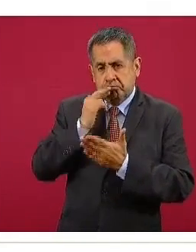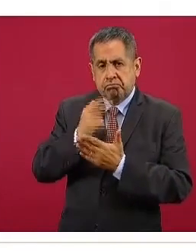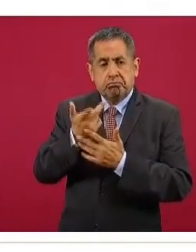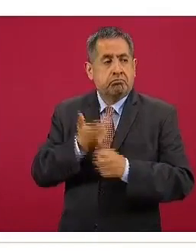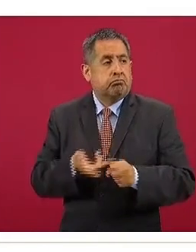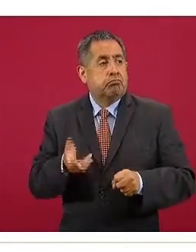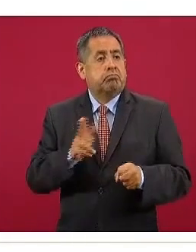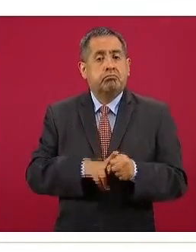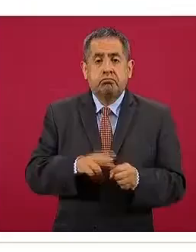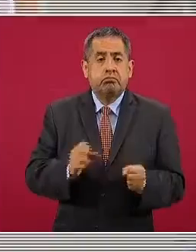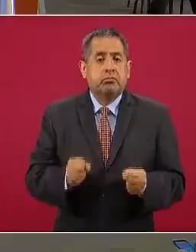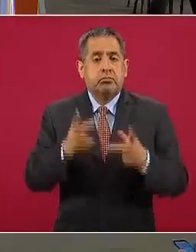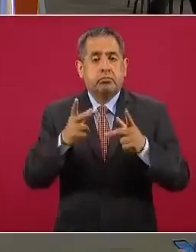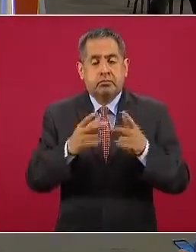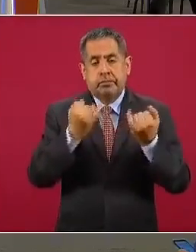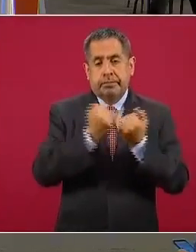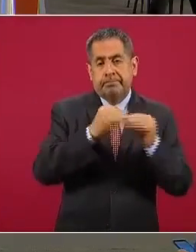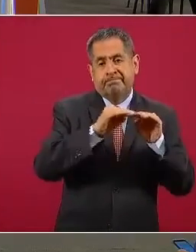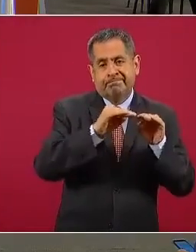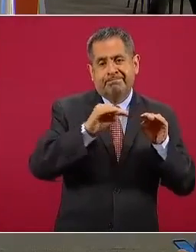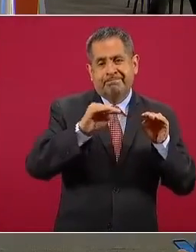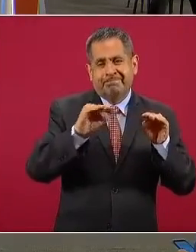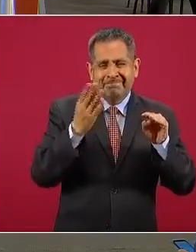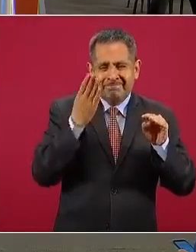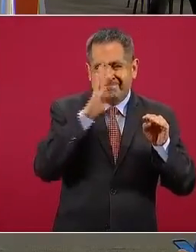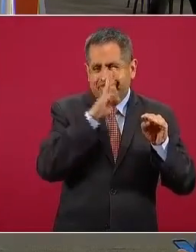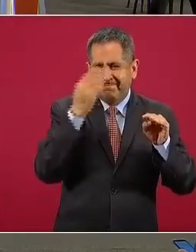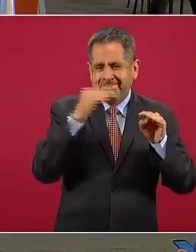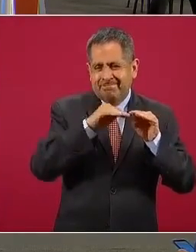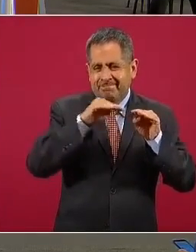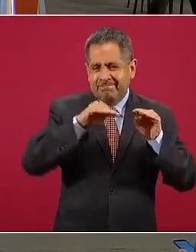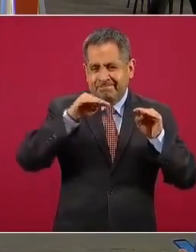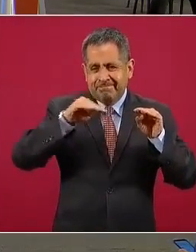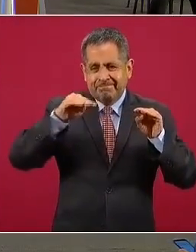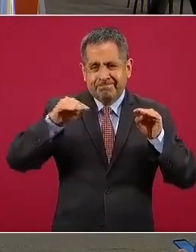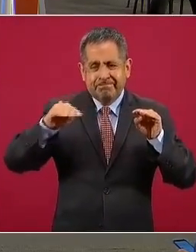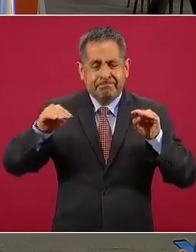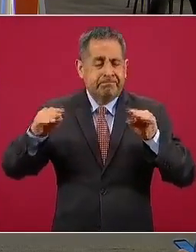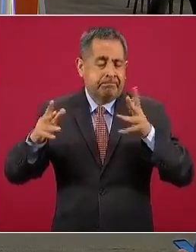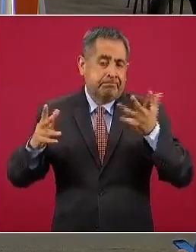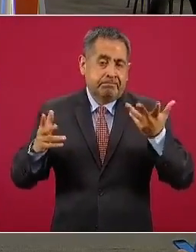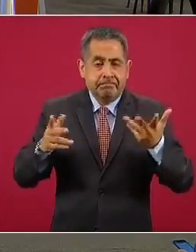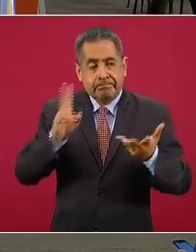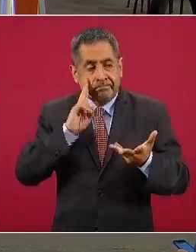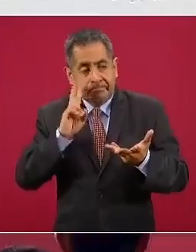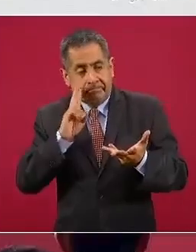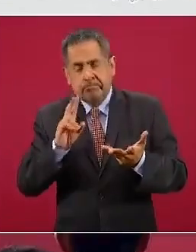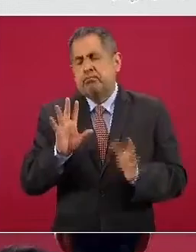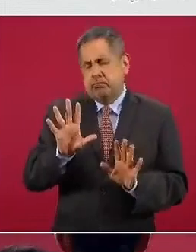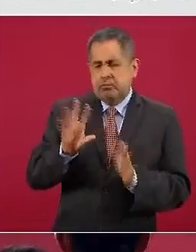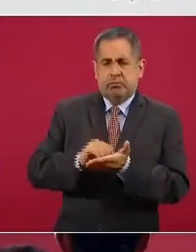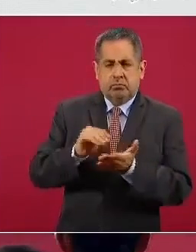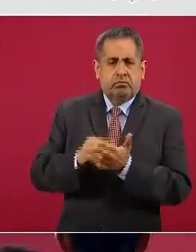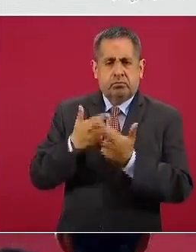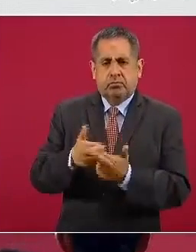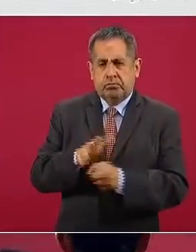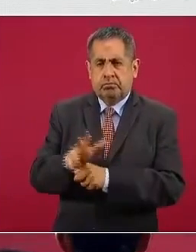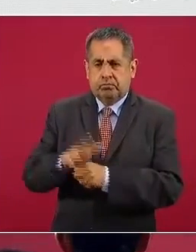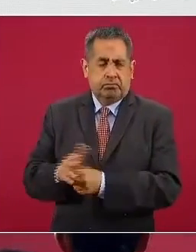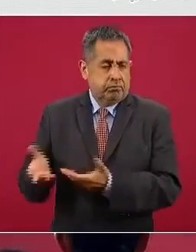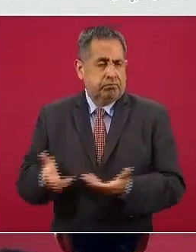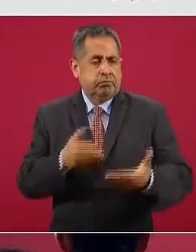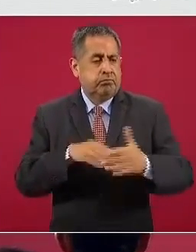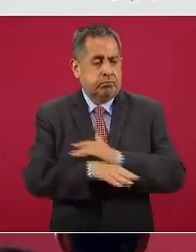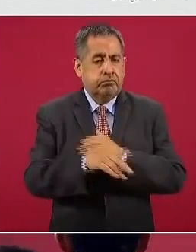hospitalización, fase de meseta con pequeñas variaciones que sugieren alza, todavía con buena disponibilidad, pero pensamos que